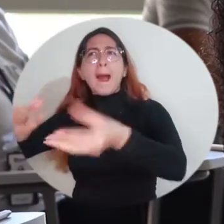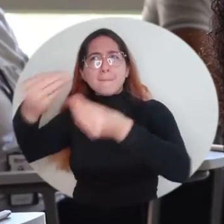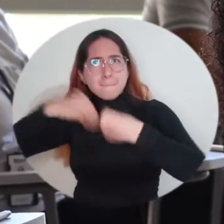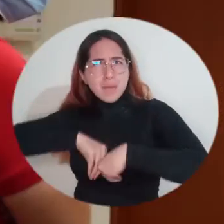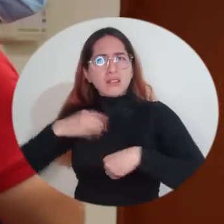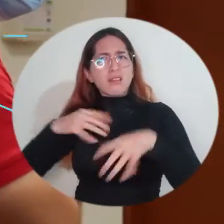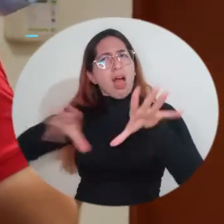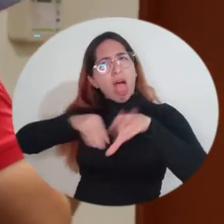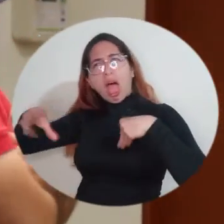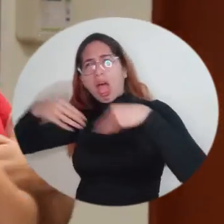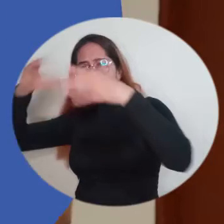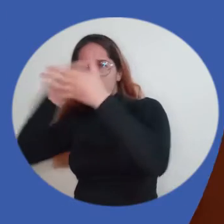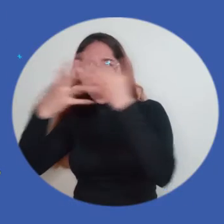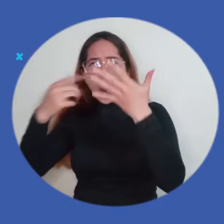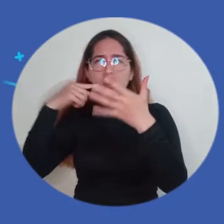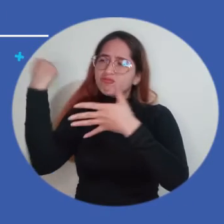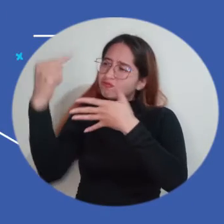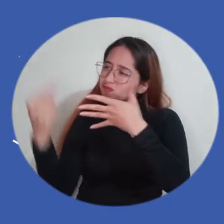emprender.